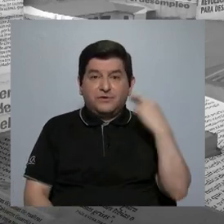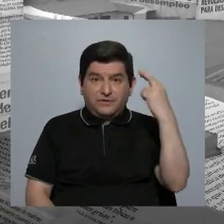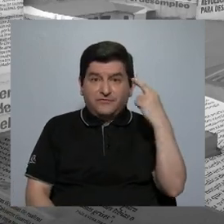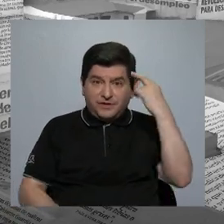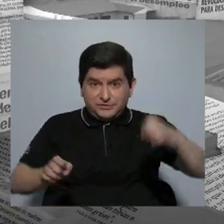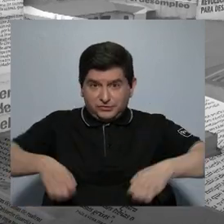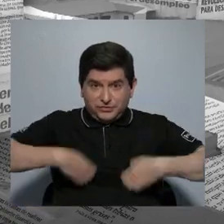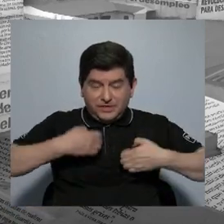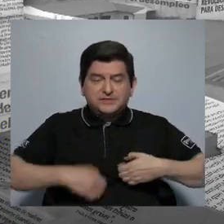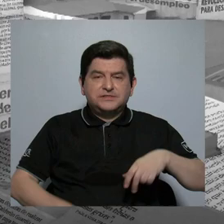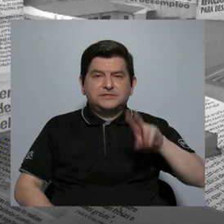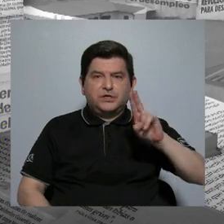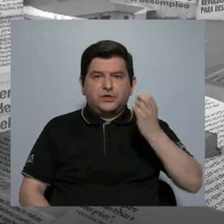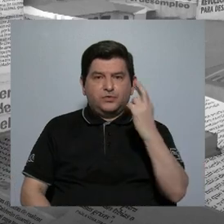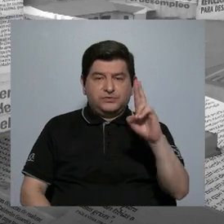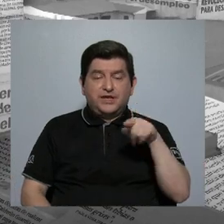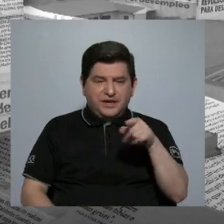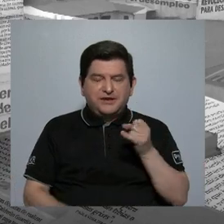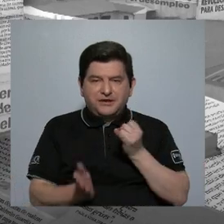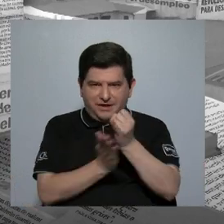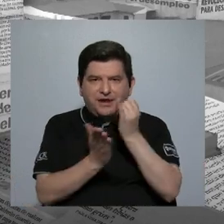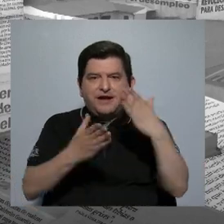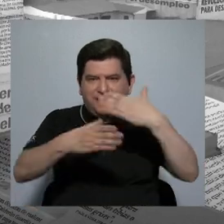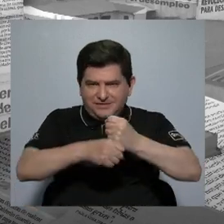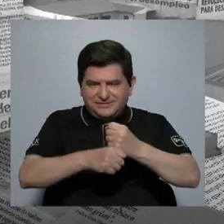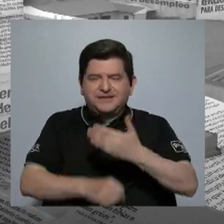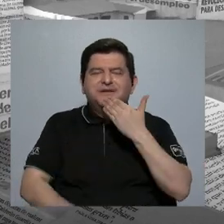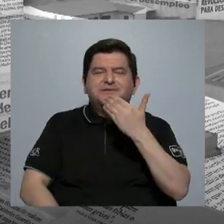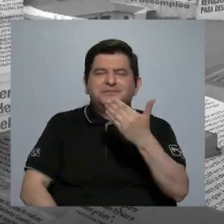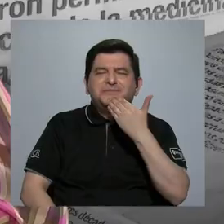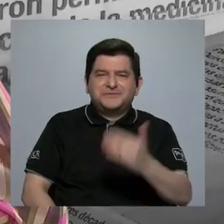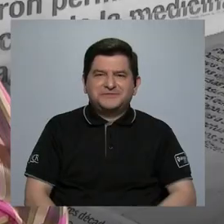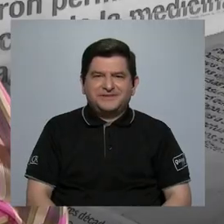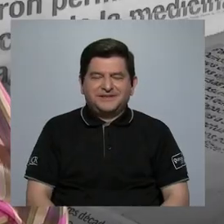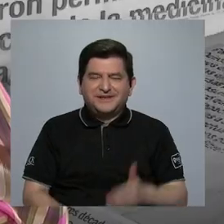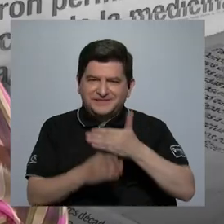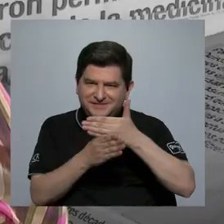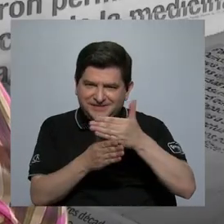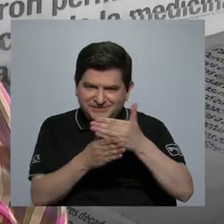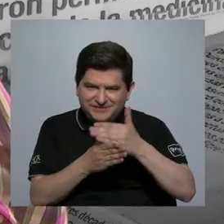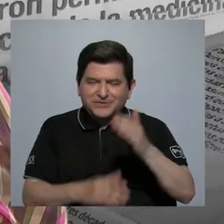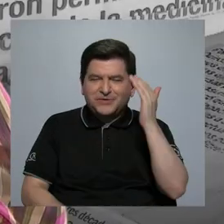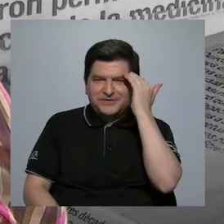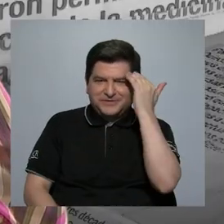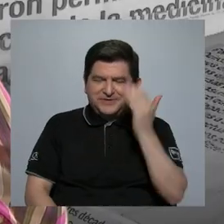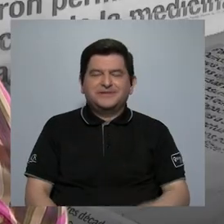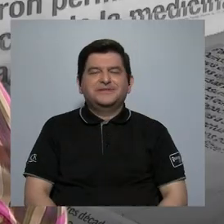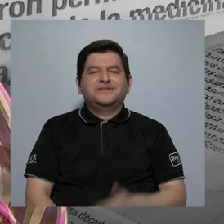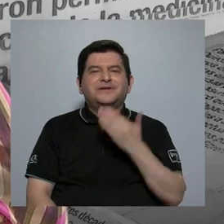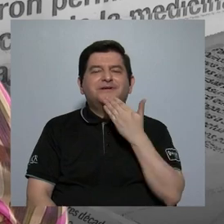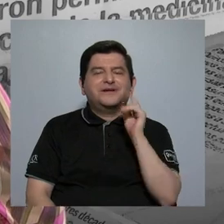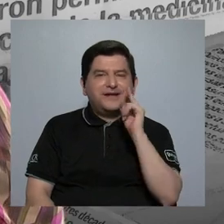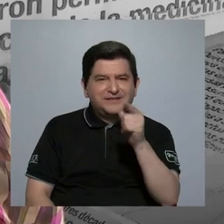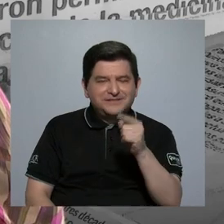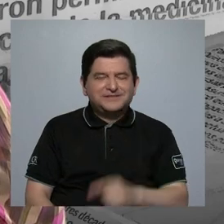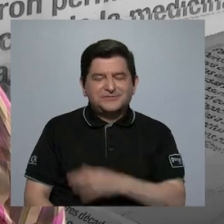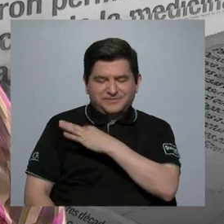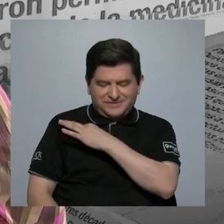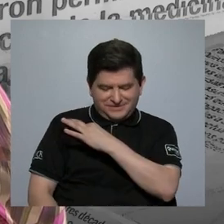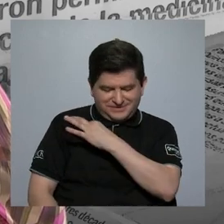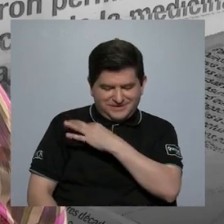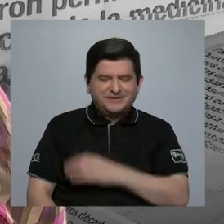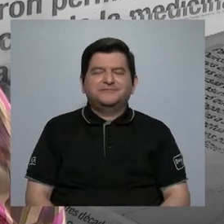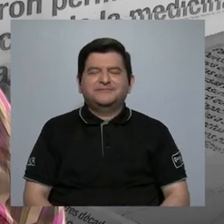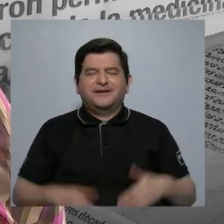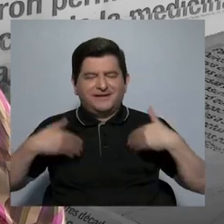está la Universidad de Costa Rica, para hacer este tipo de investigaciones. Muchas gracias por compartir los conocimientos. Muchas gracias, Alejandra, por